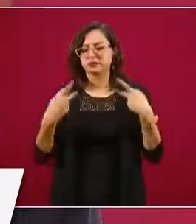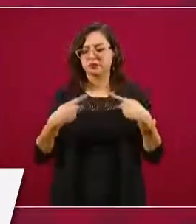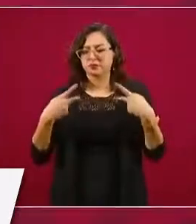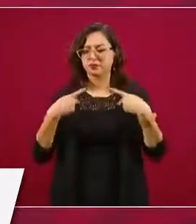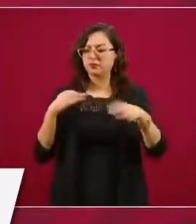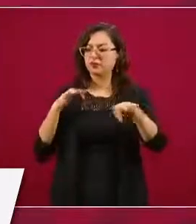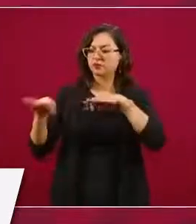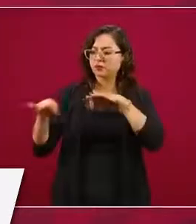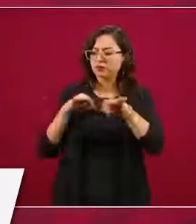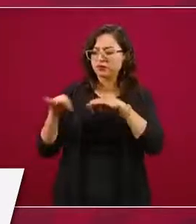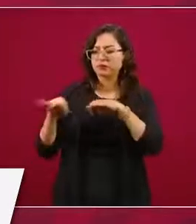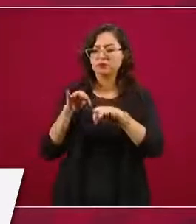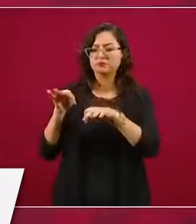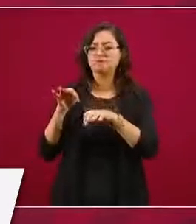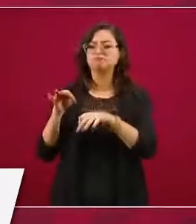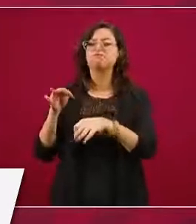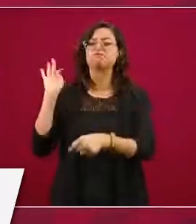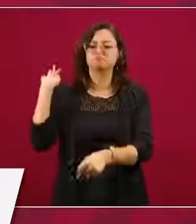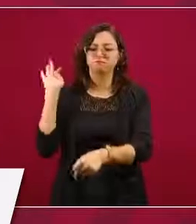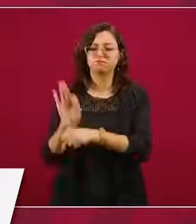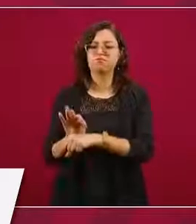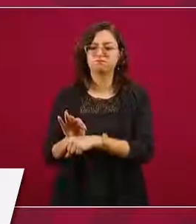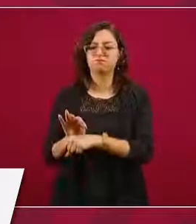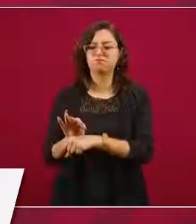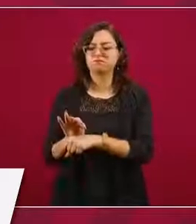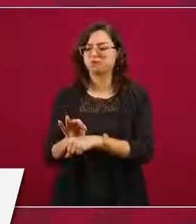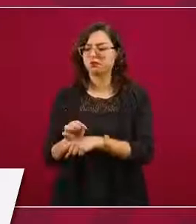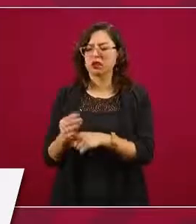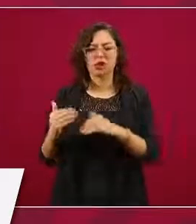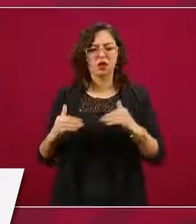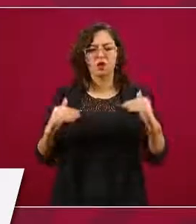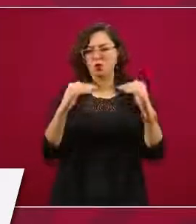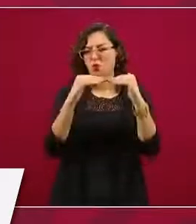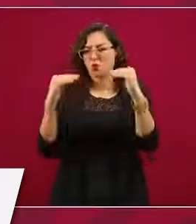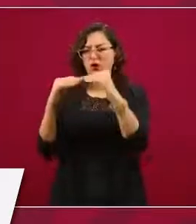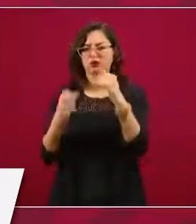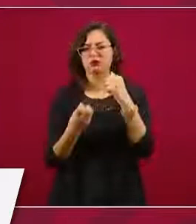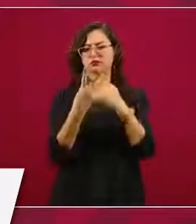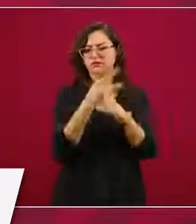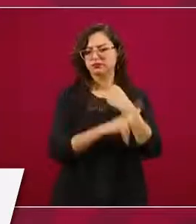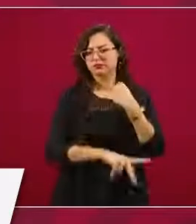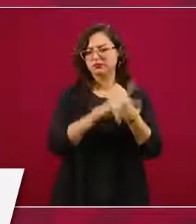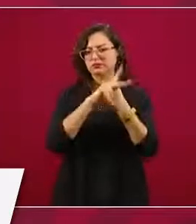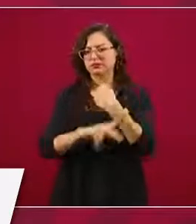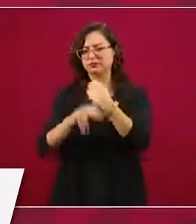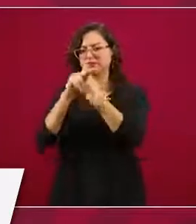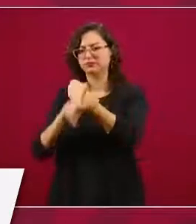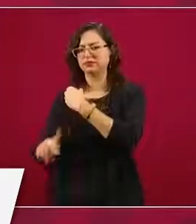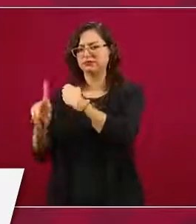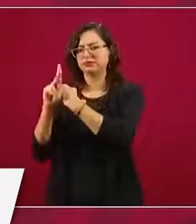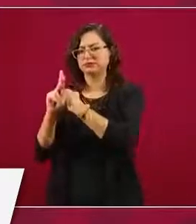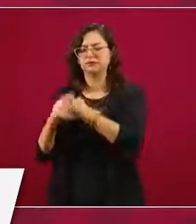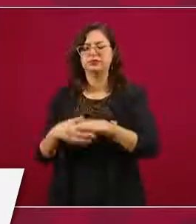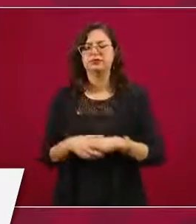de los tres países, el acuerdo